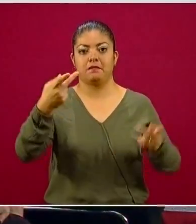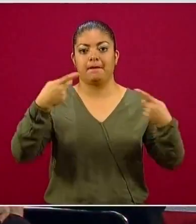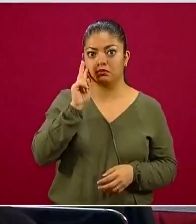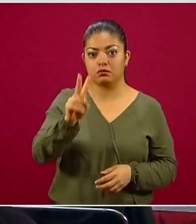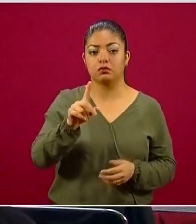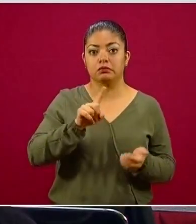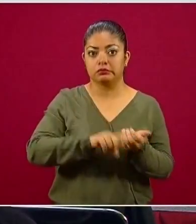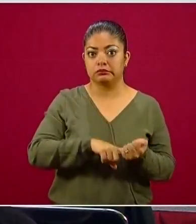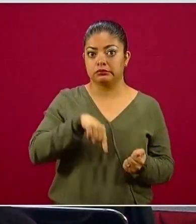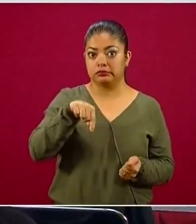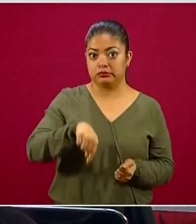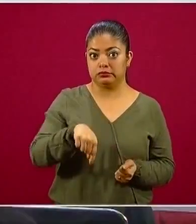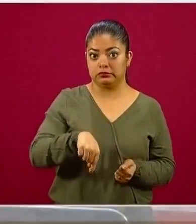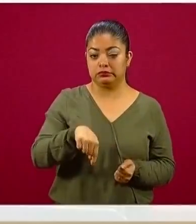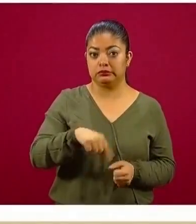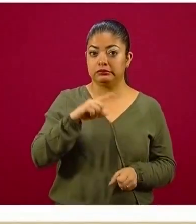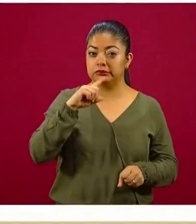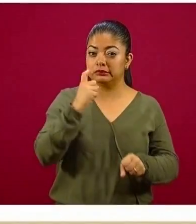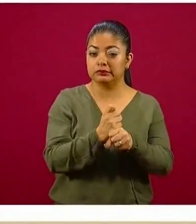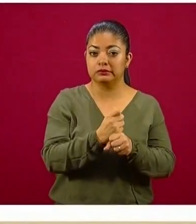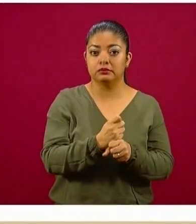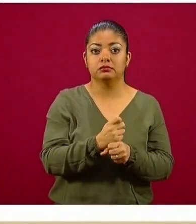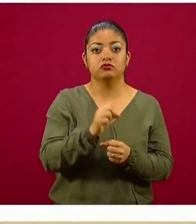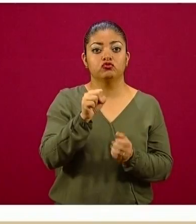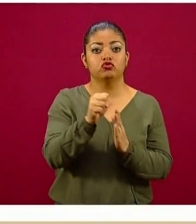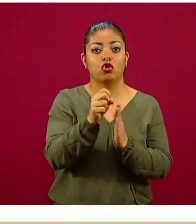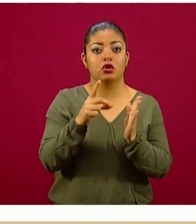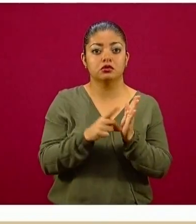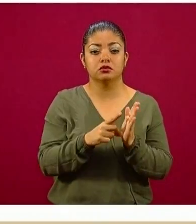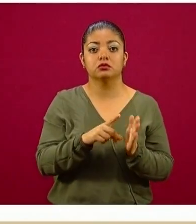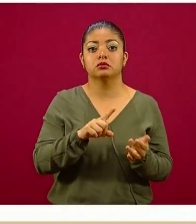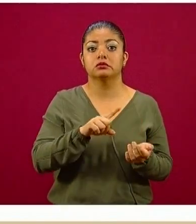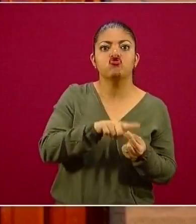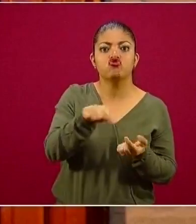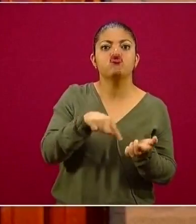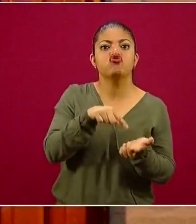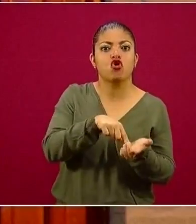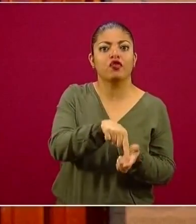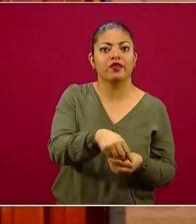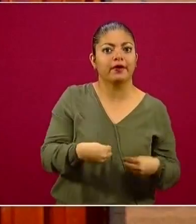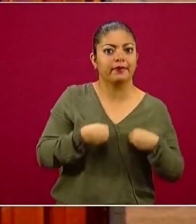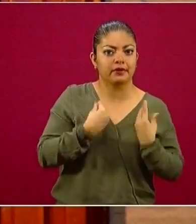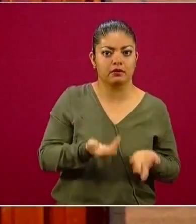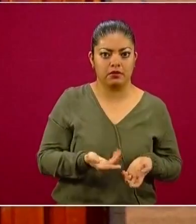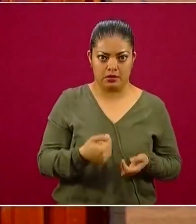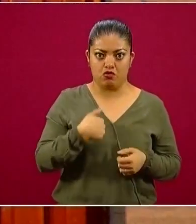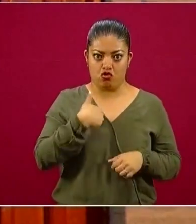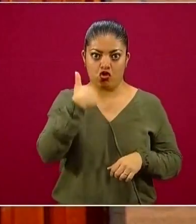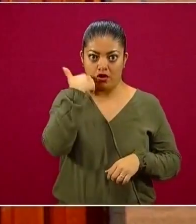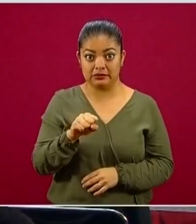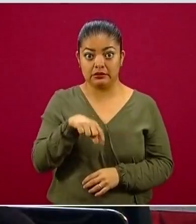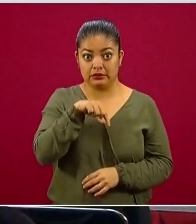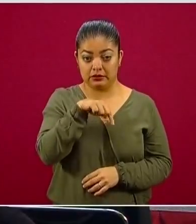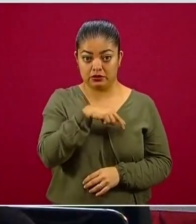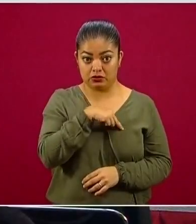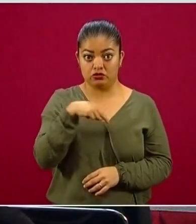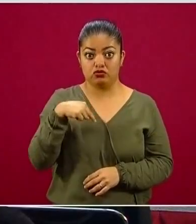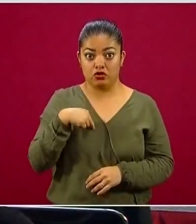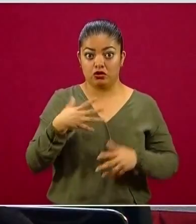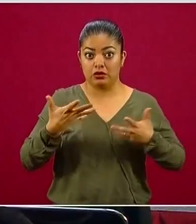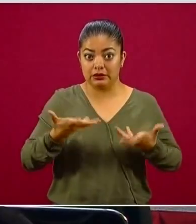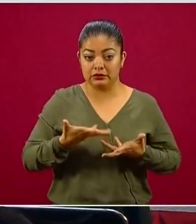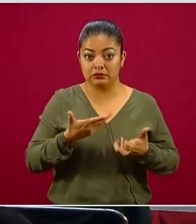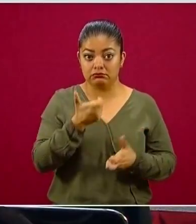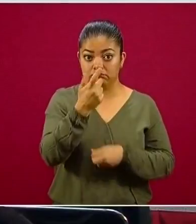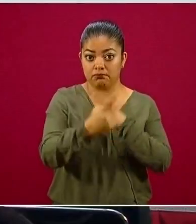director del Seguro Social, Zoe Robledo, señaló que para las trabajadoras del hogar hay 22 mil 300 créditos disponibles y para los trabajadores